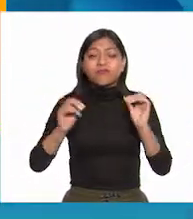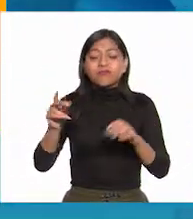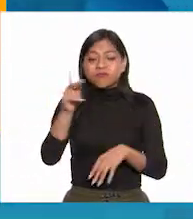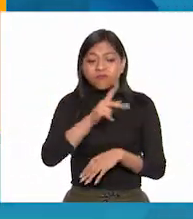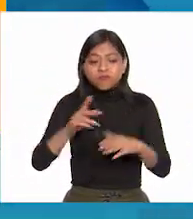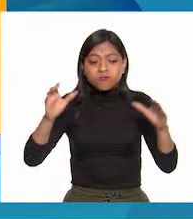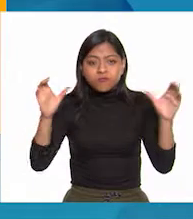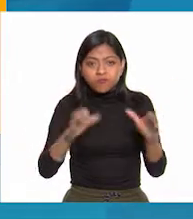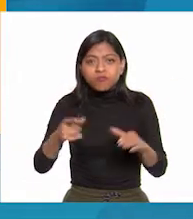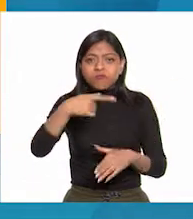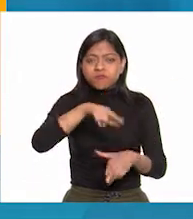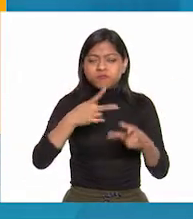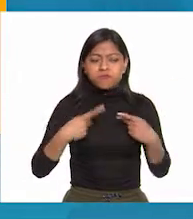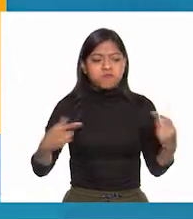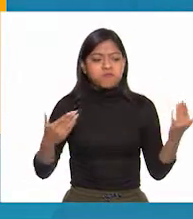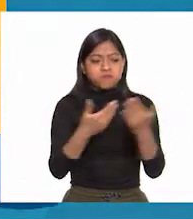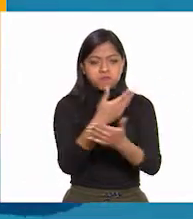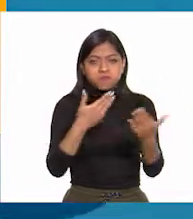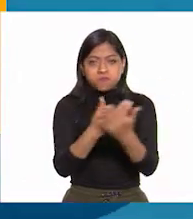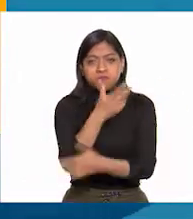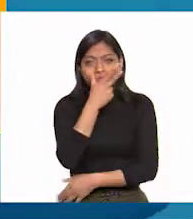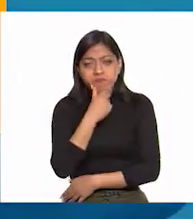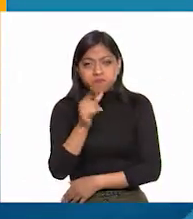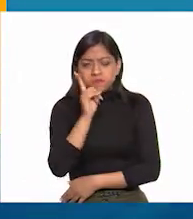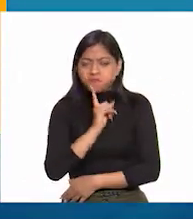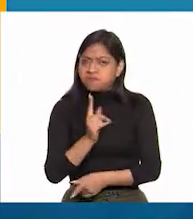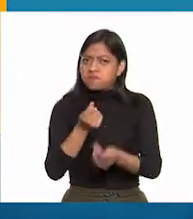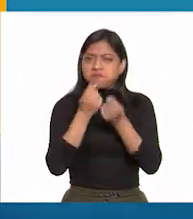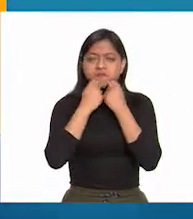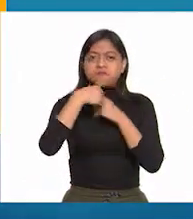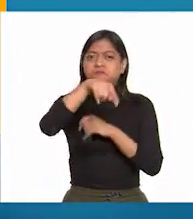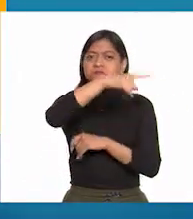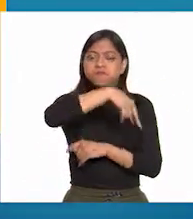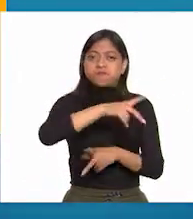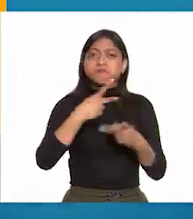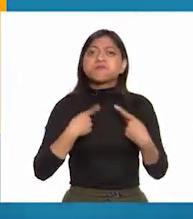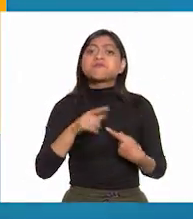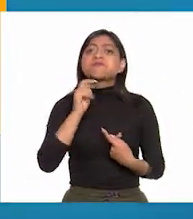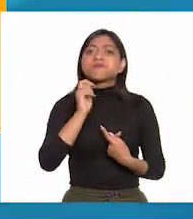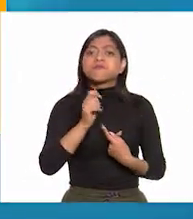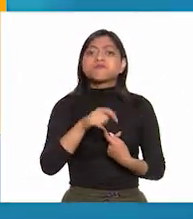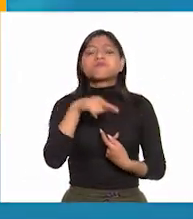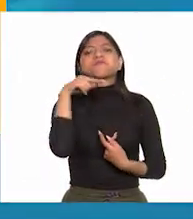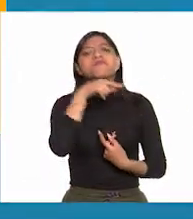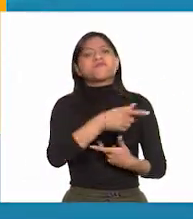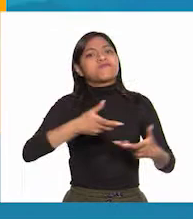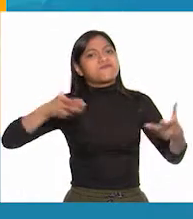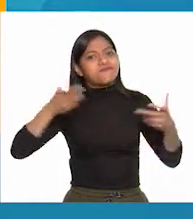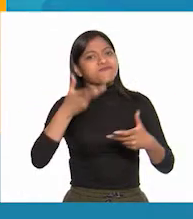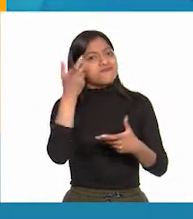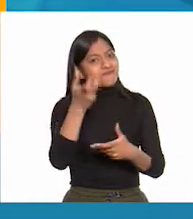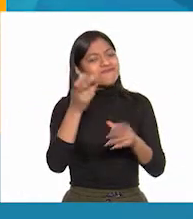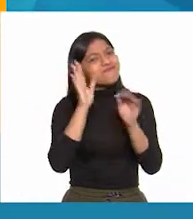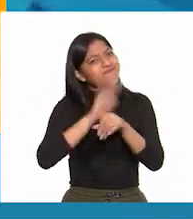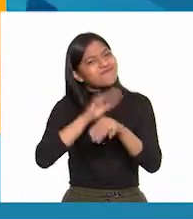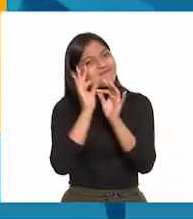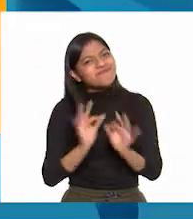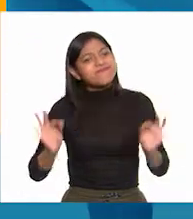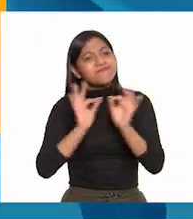donde nacen los hombres o las mujeres, ellos son finalmente del tamaño de su obra, del tamaño de su voluntad de